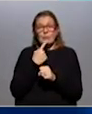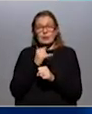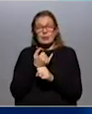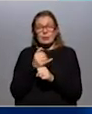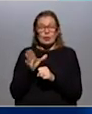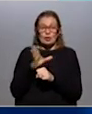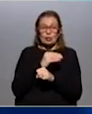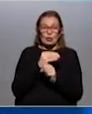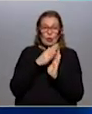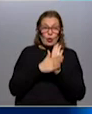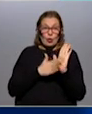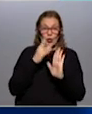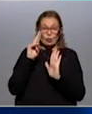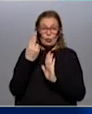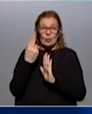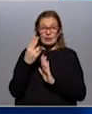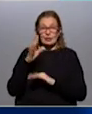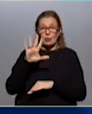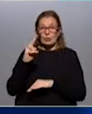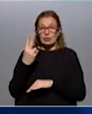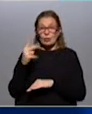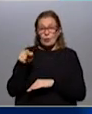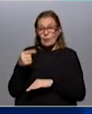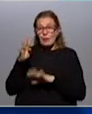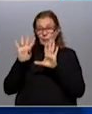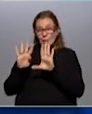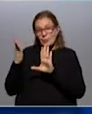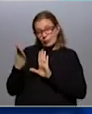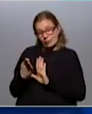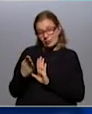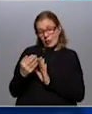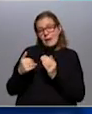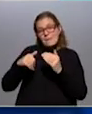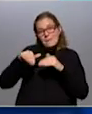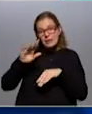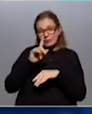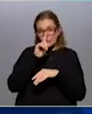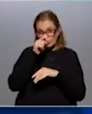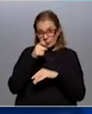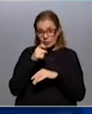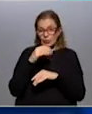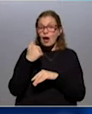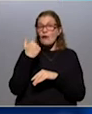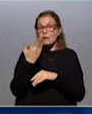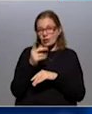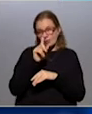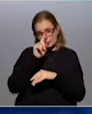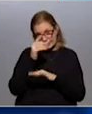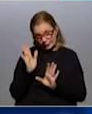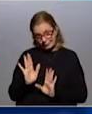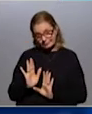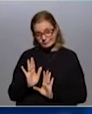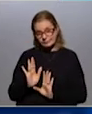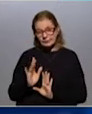todo el país, 52,9%. Hay más actividad en Montevideo que en el interior, ¿no? Sí.